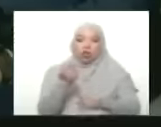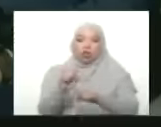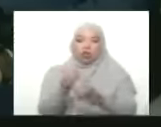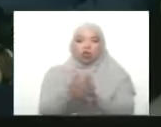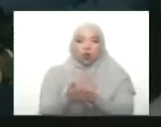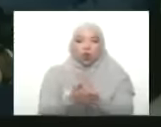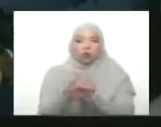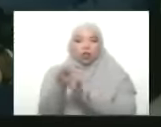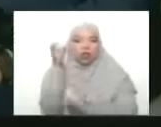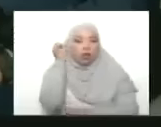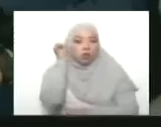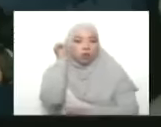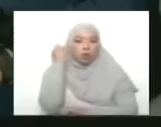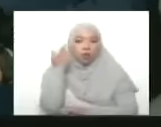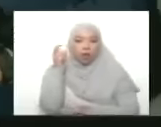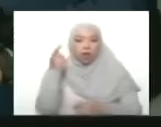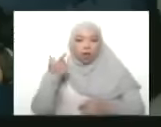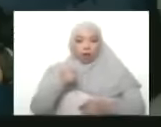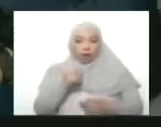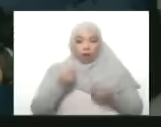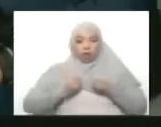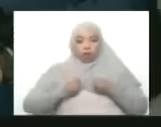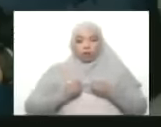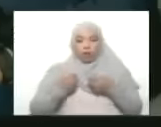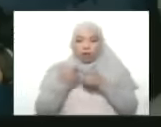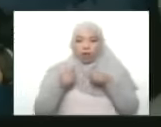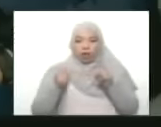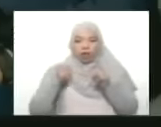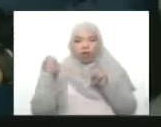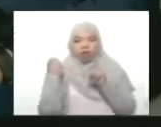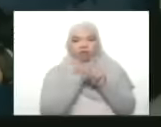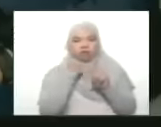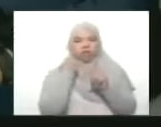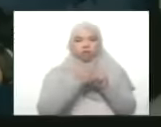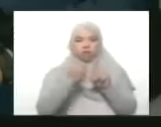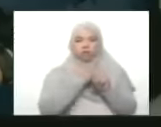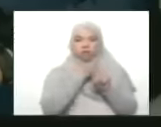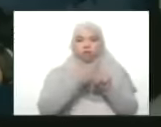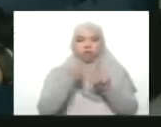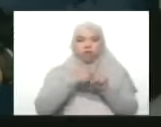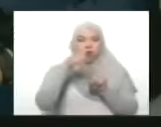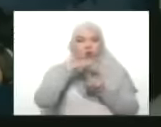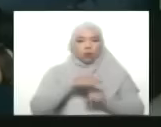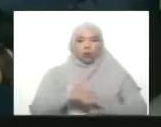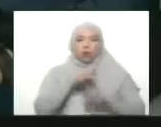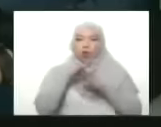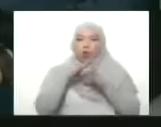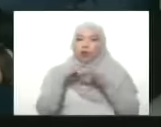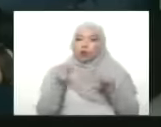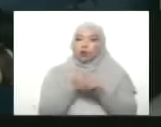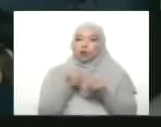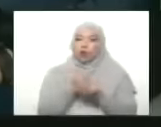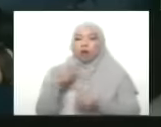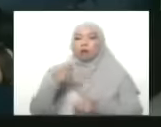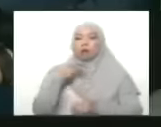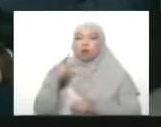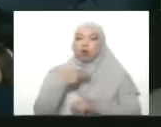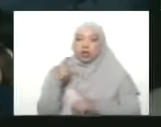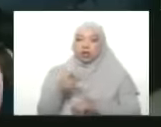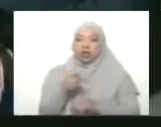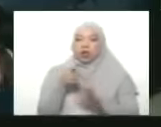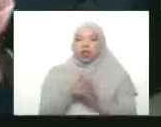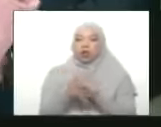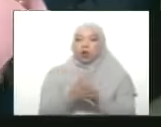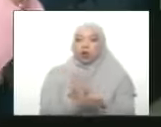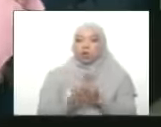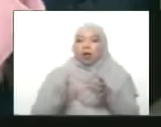vida libre de violencia los derechos de las mujeres y que sea transversal a todos una política de género